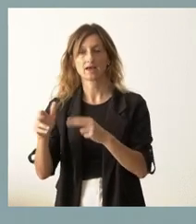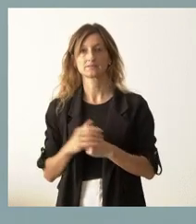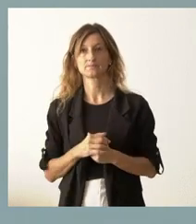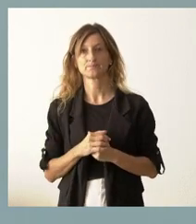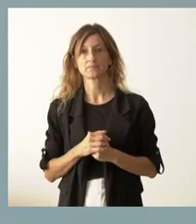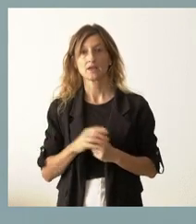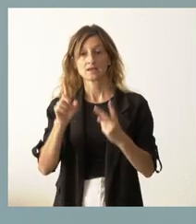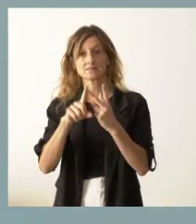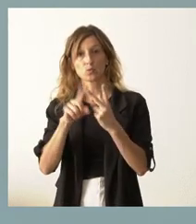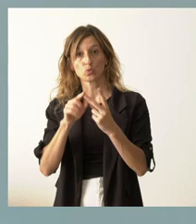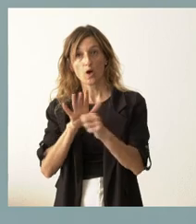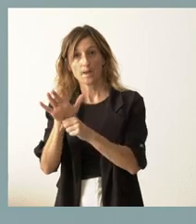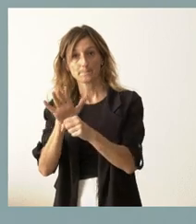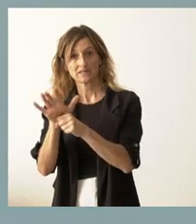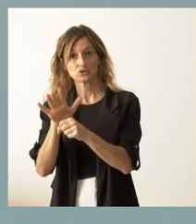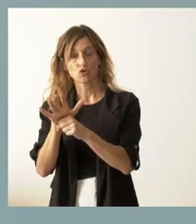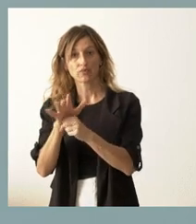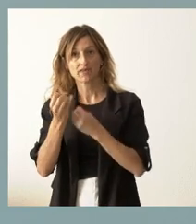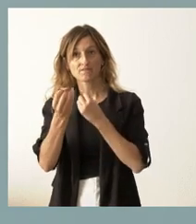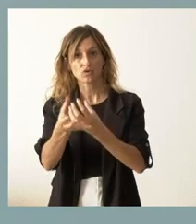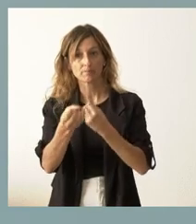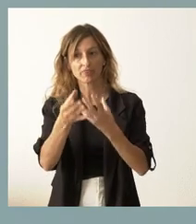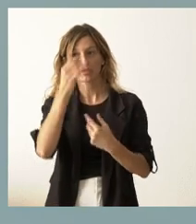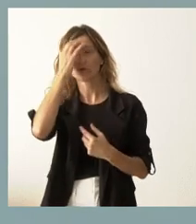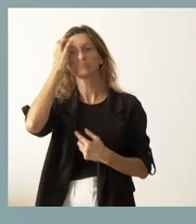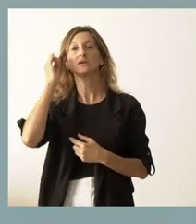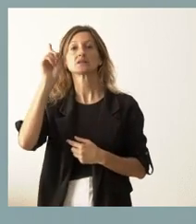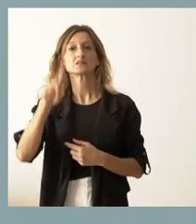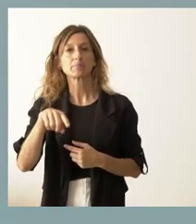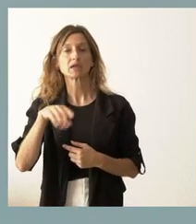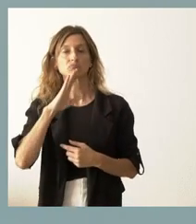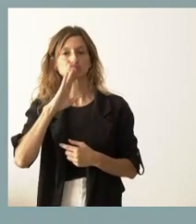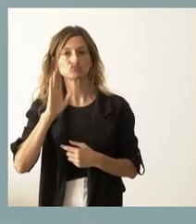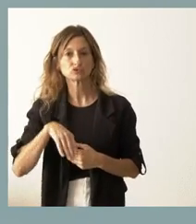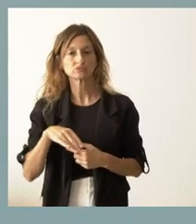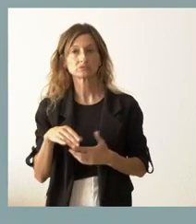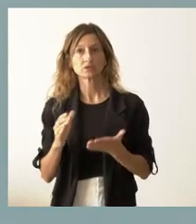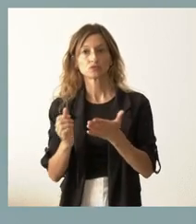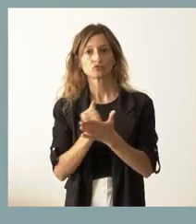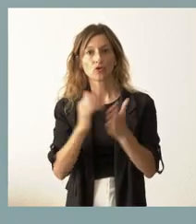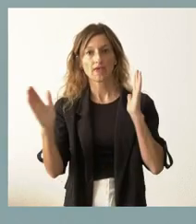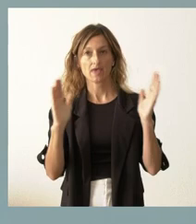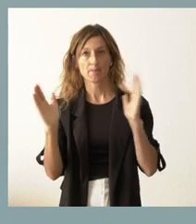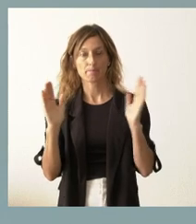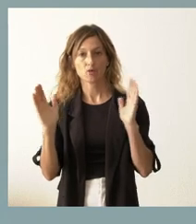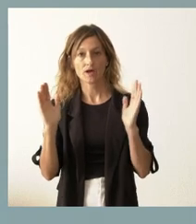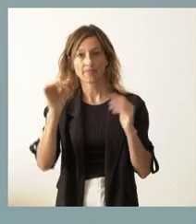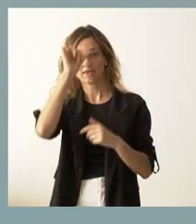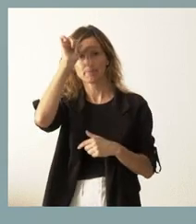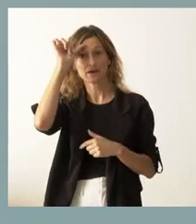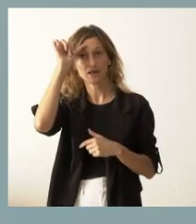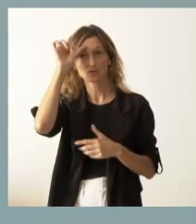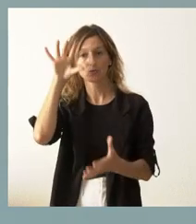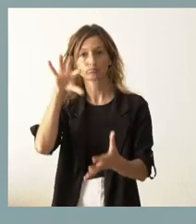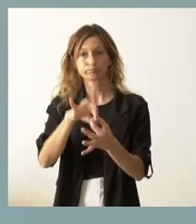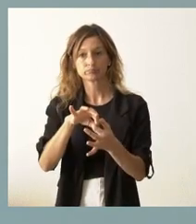segundo ámbito de información, que también es muy propio de todo lo que es esta época estival, es el que tiene que